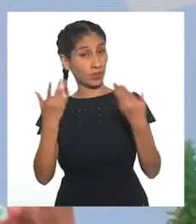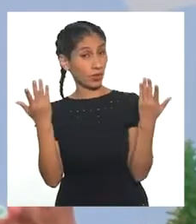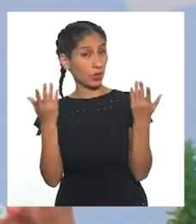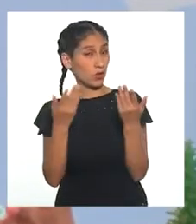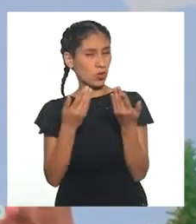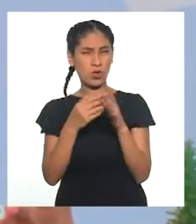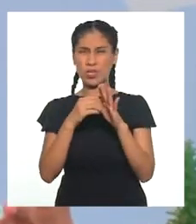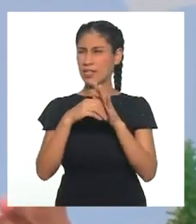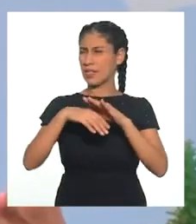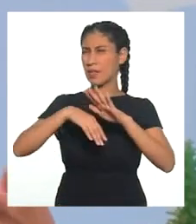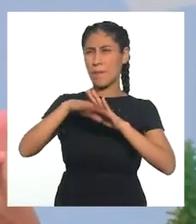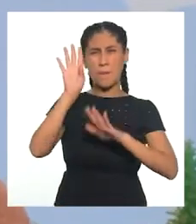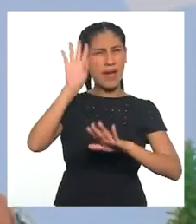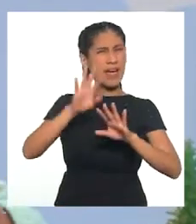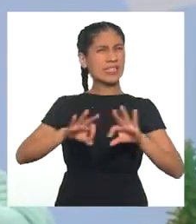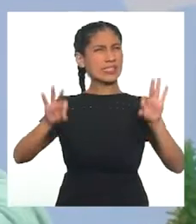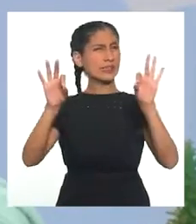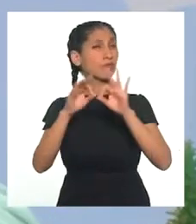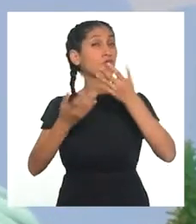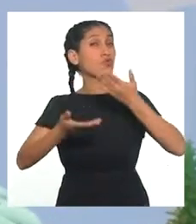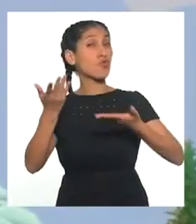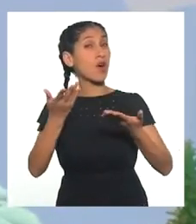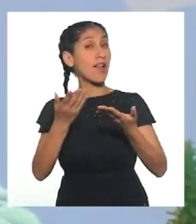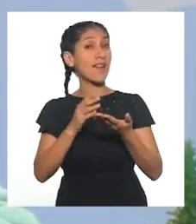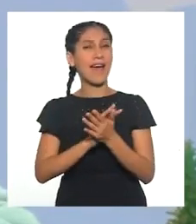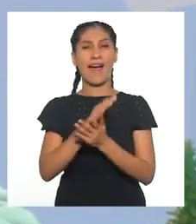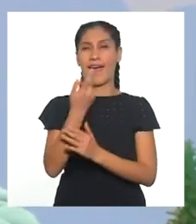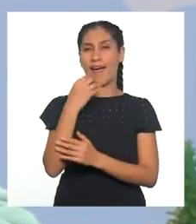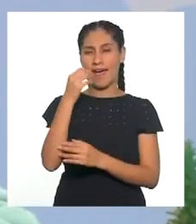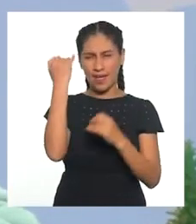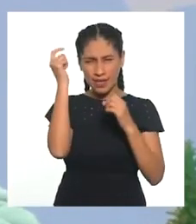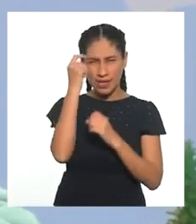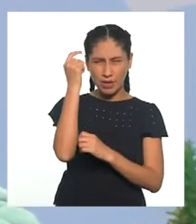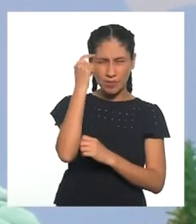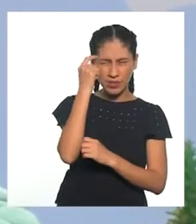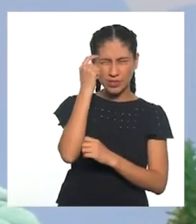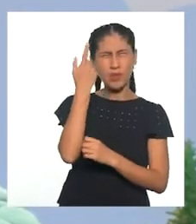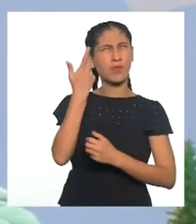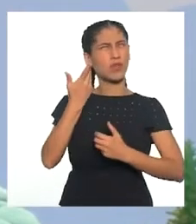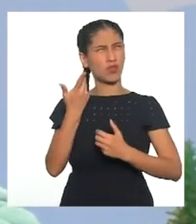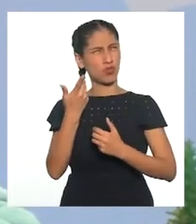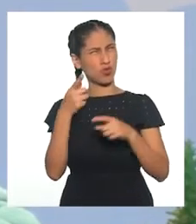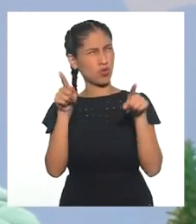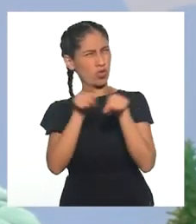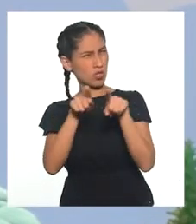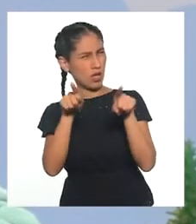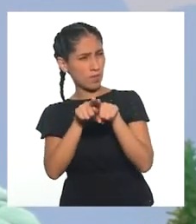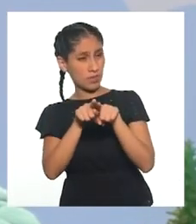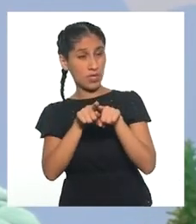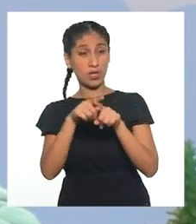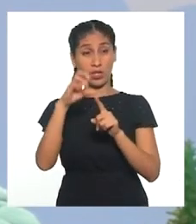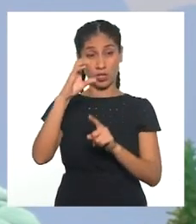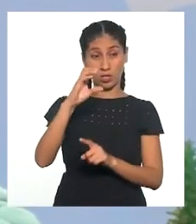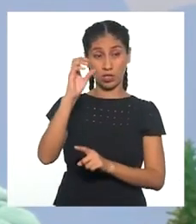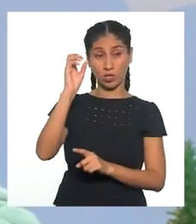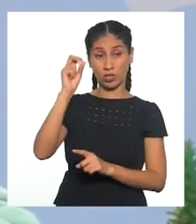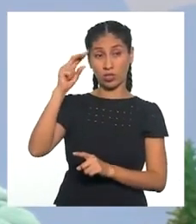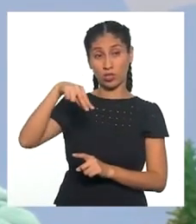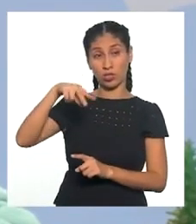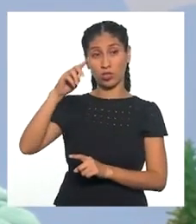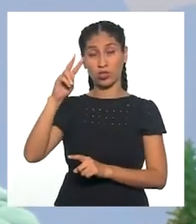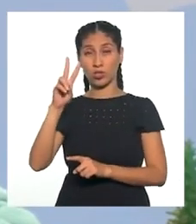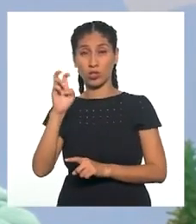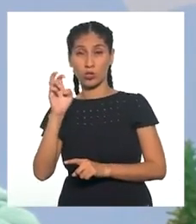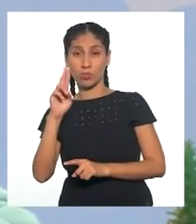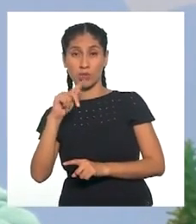más eficiente de hacerlo es combinando el uso del pensamiento convergente y del pensamiento divergente. Ah,